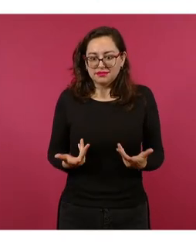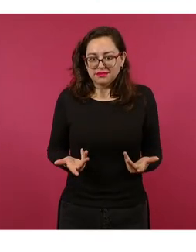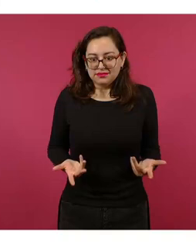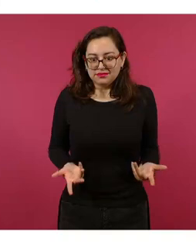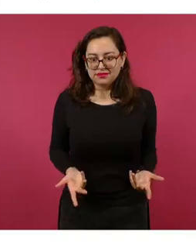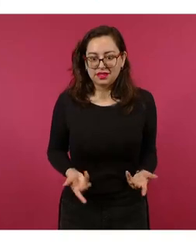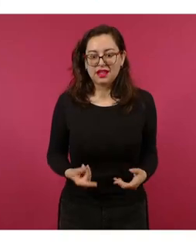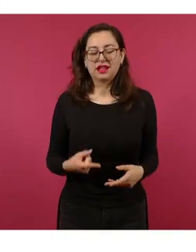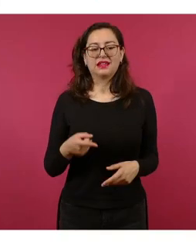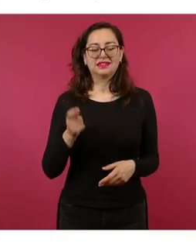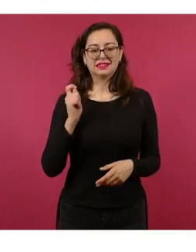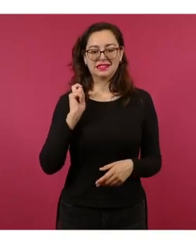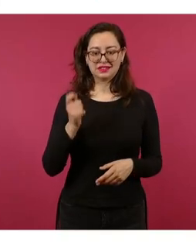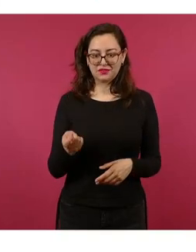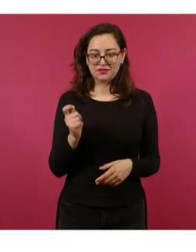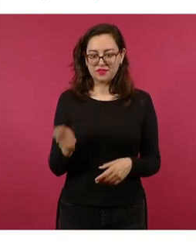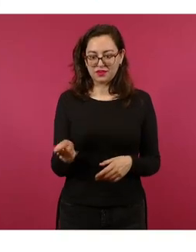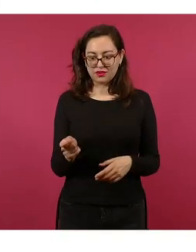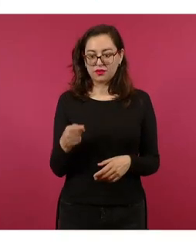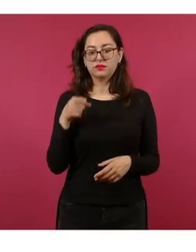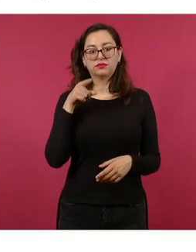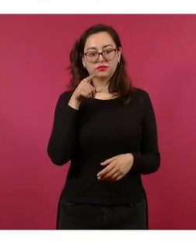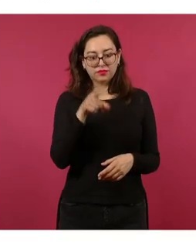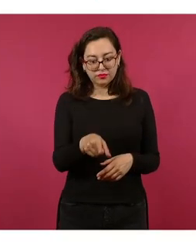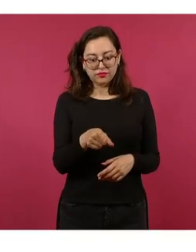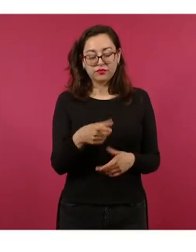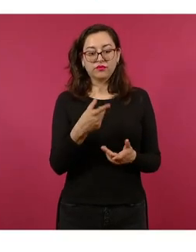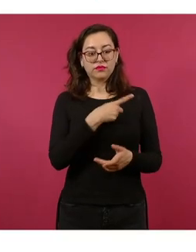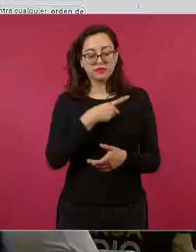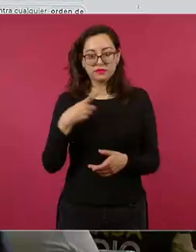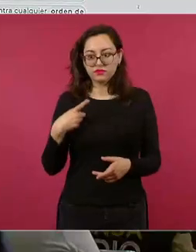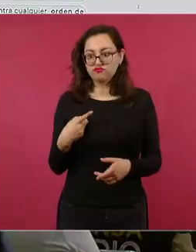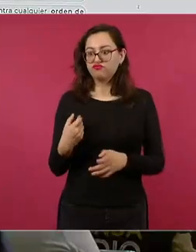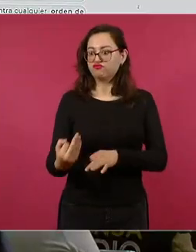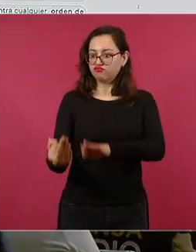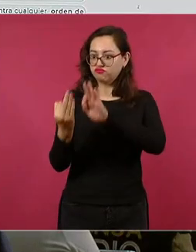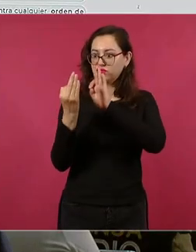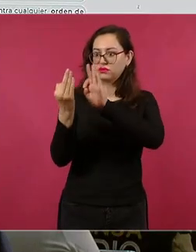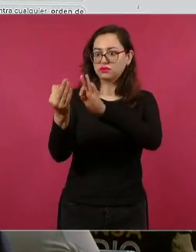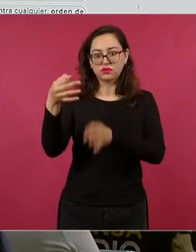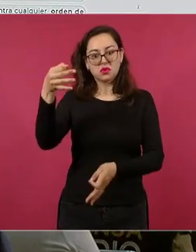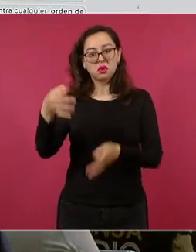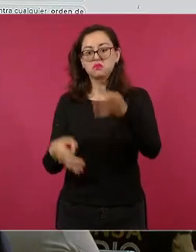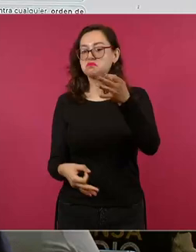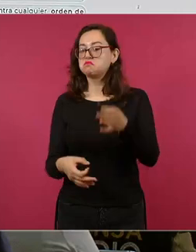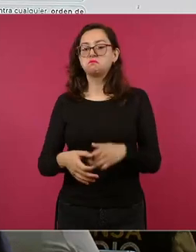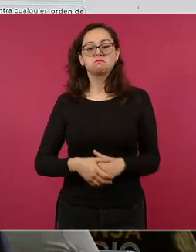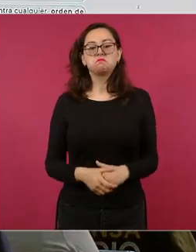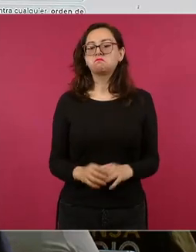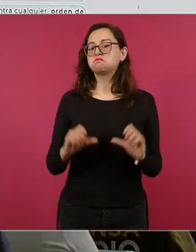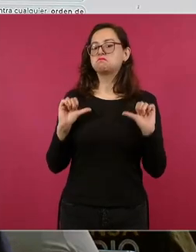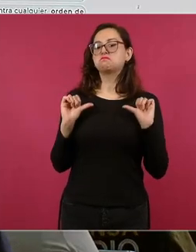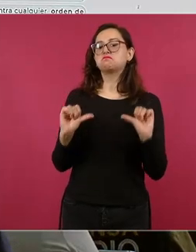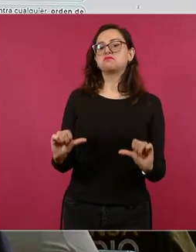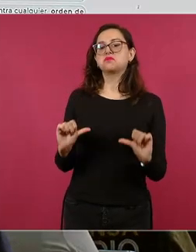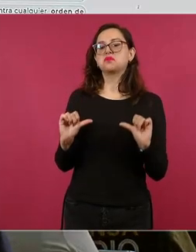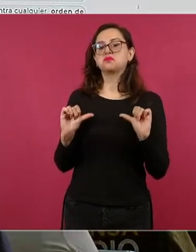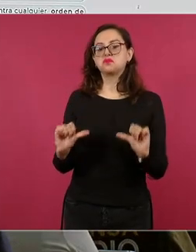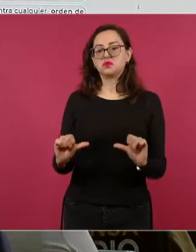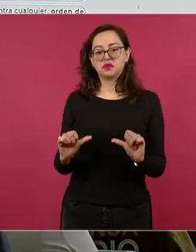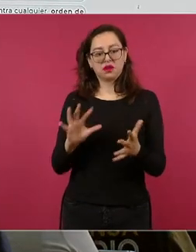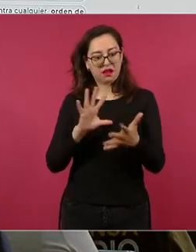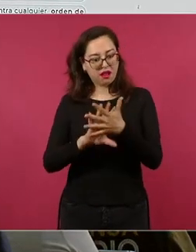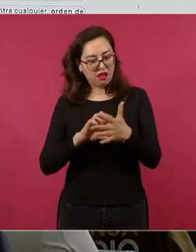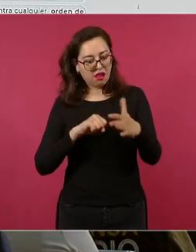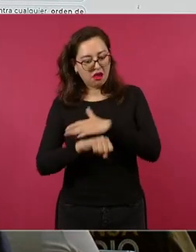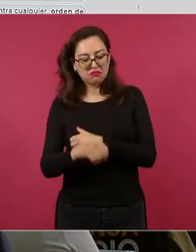de no ser detenido, aun cuando tenga que comparecer ante un juez de control y aunque se le imponga en audiencia la prisión